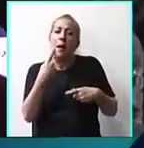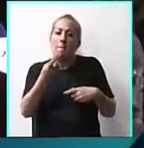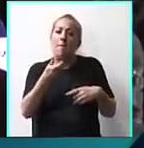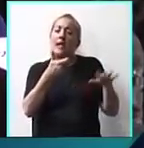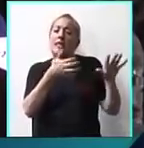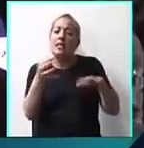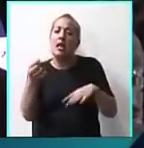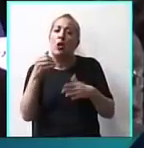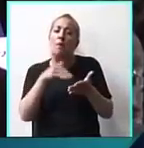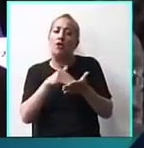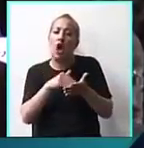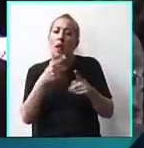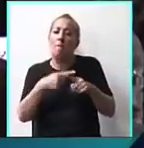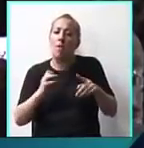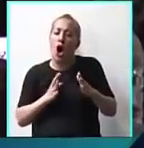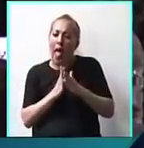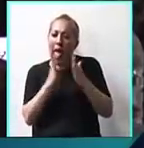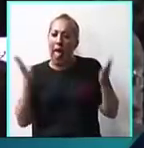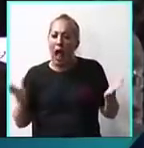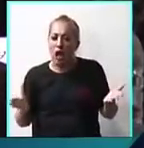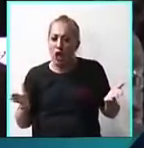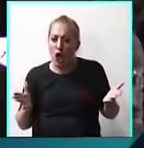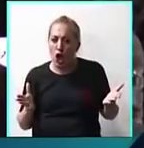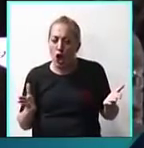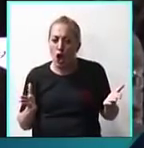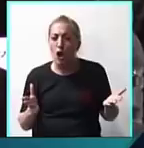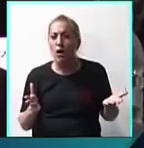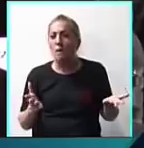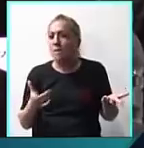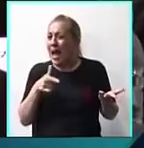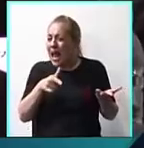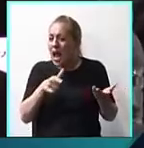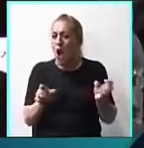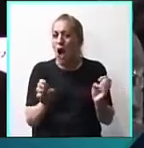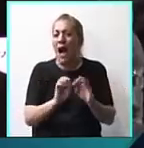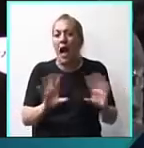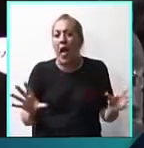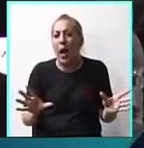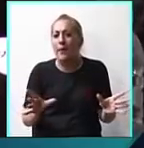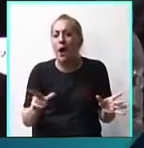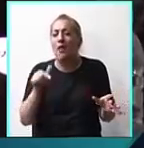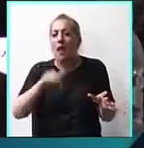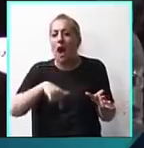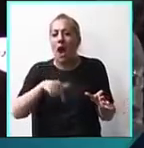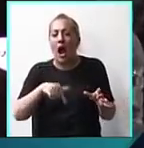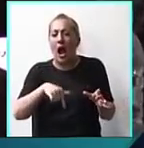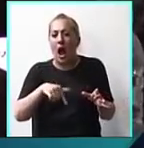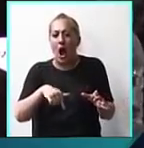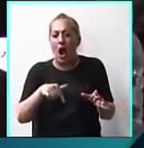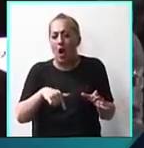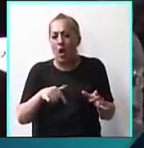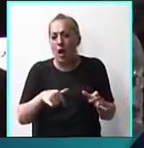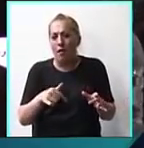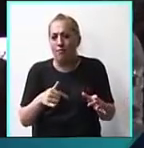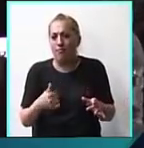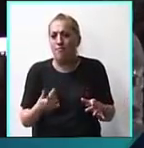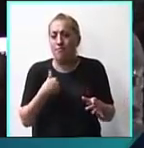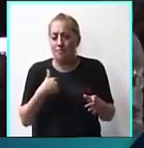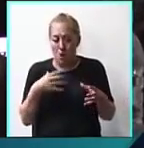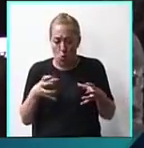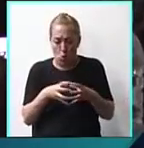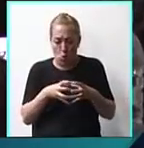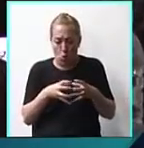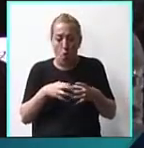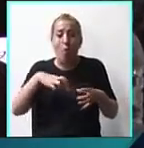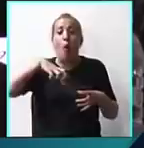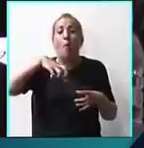en esto? Y esto, señor Presidente, tiene una gravedad que se ha incrementado en los últimos días. Mi partido, el PTS, en